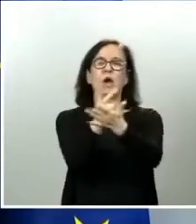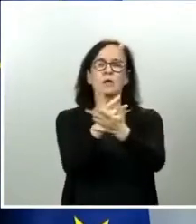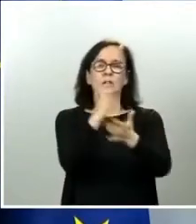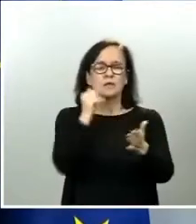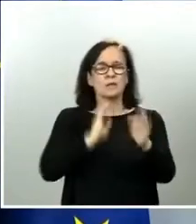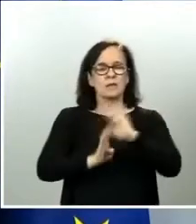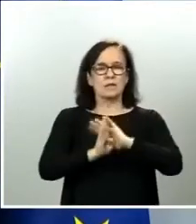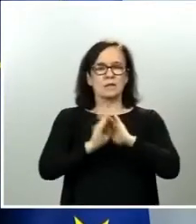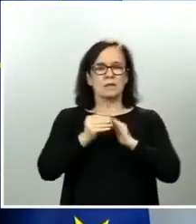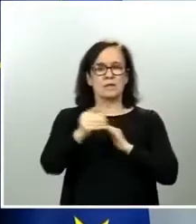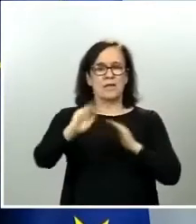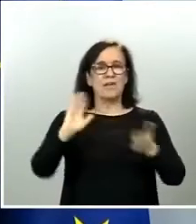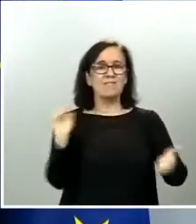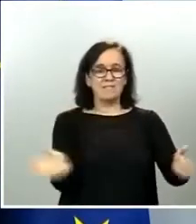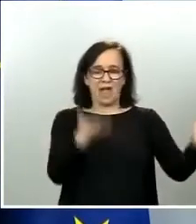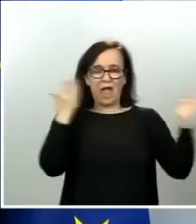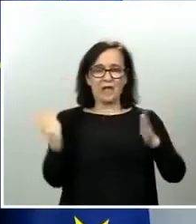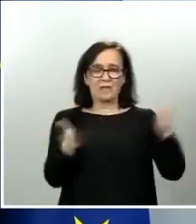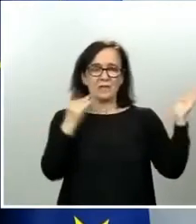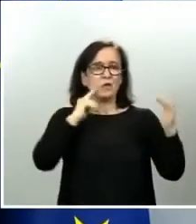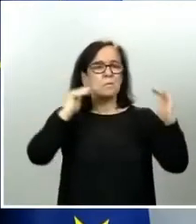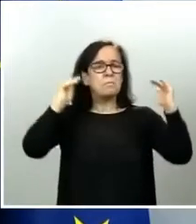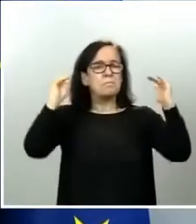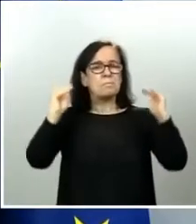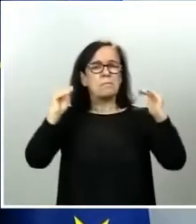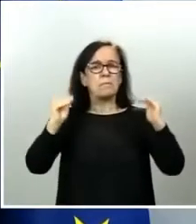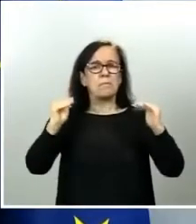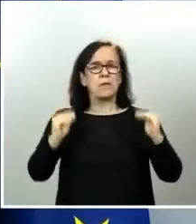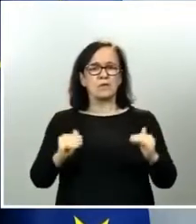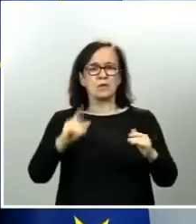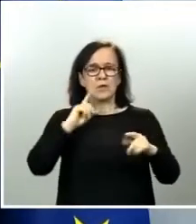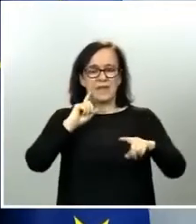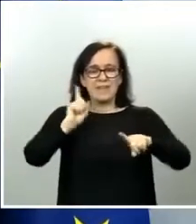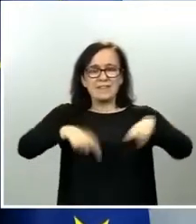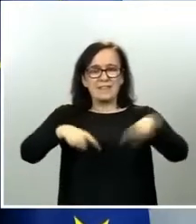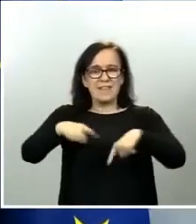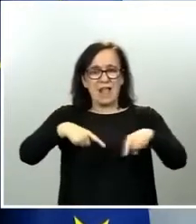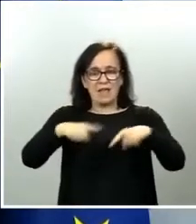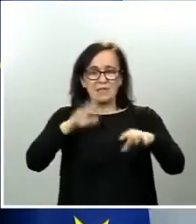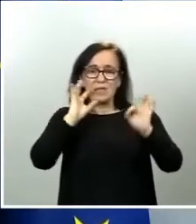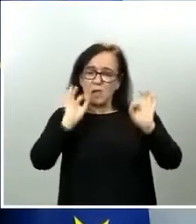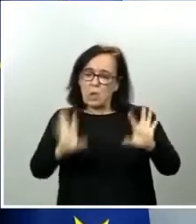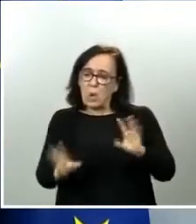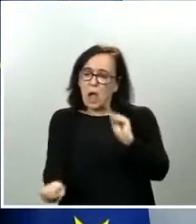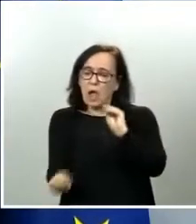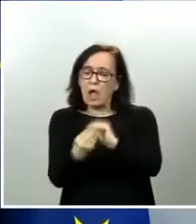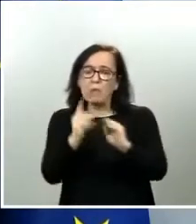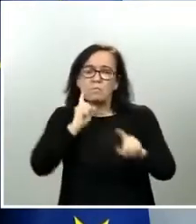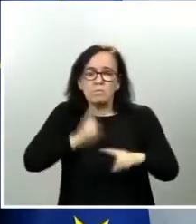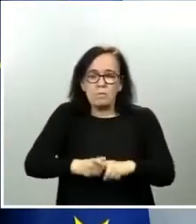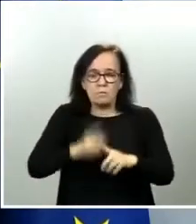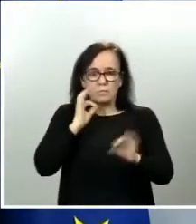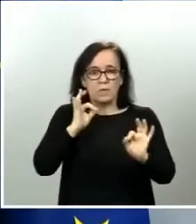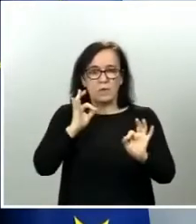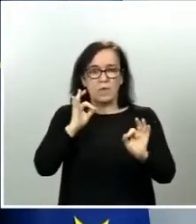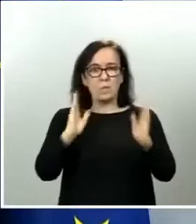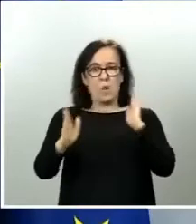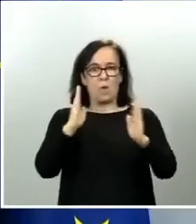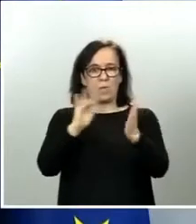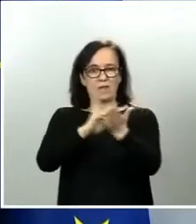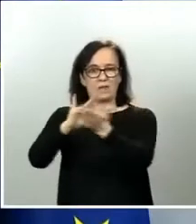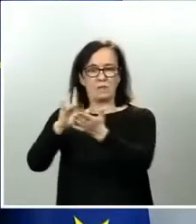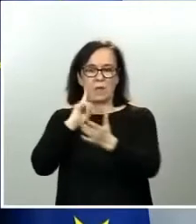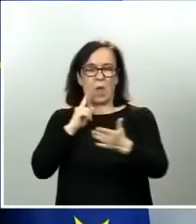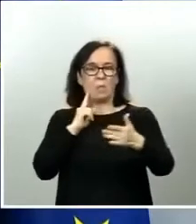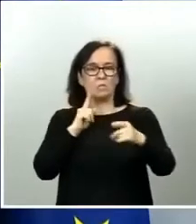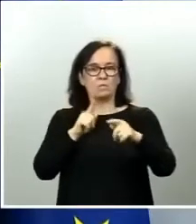próximas fases una reducción del tráfico rodado acorde con las necesidades de cada momento para no entorpecer